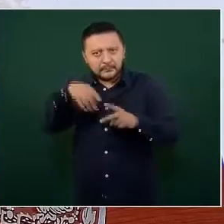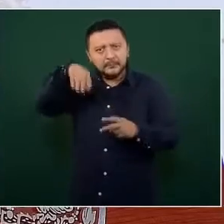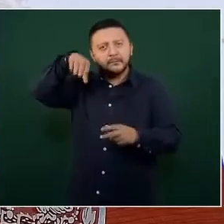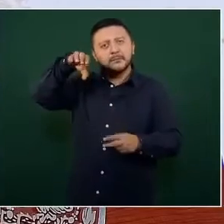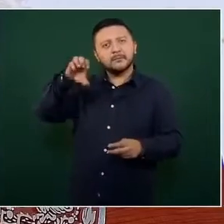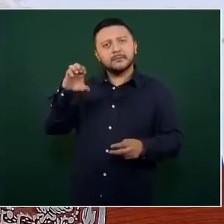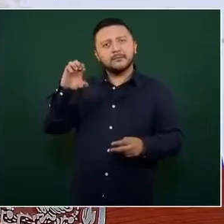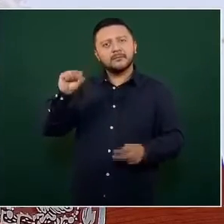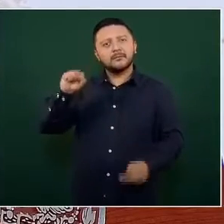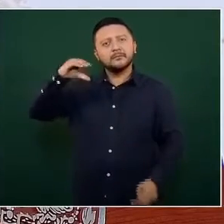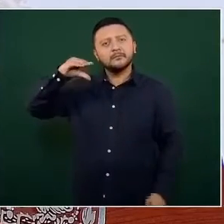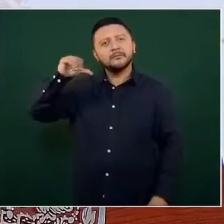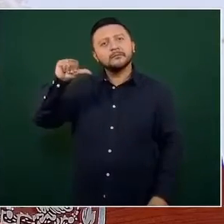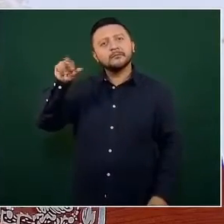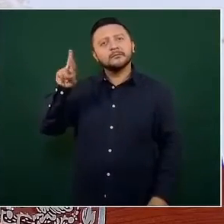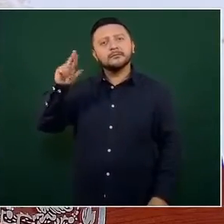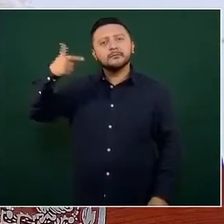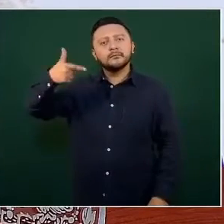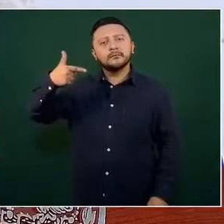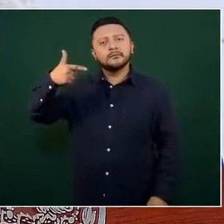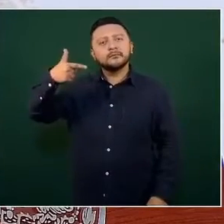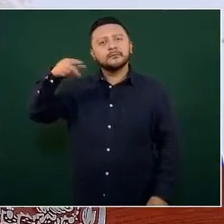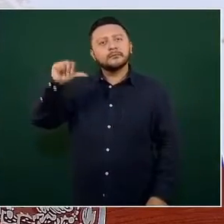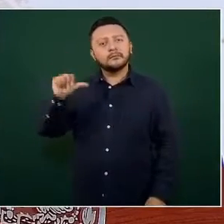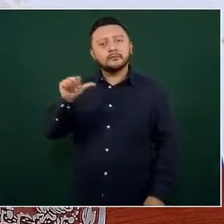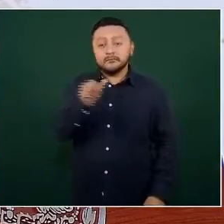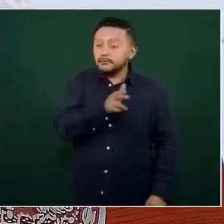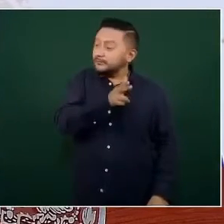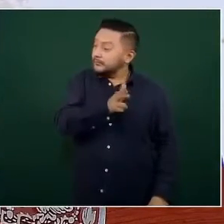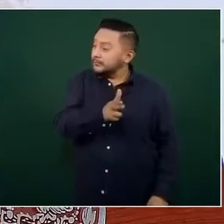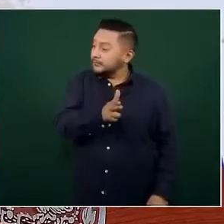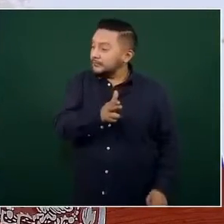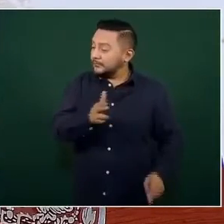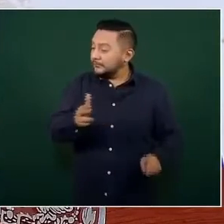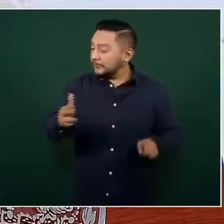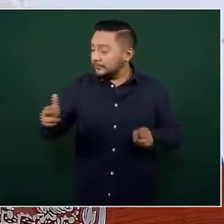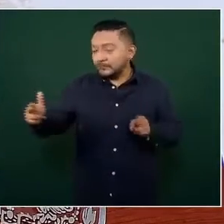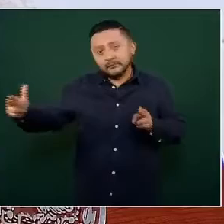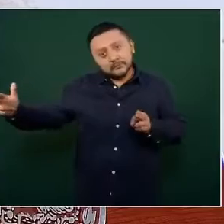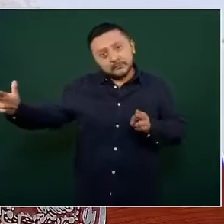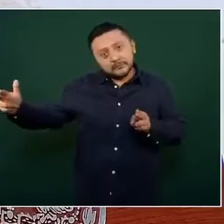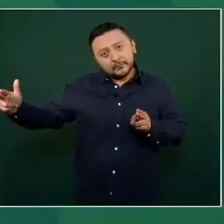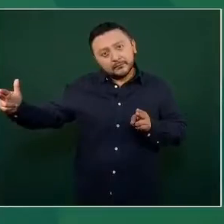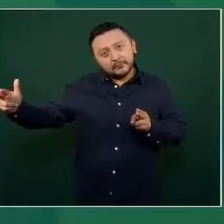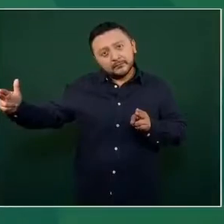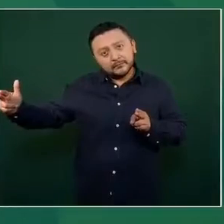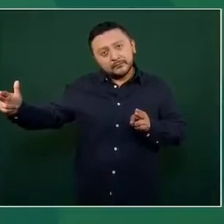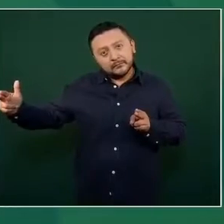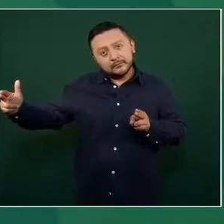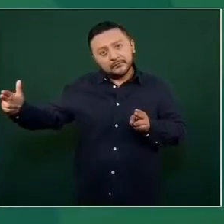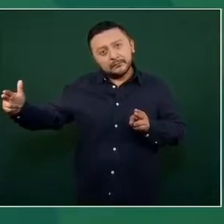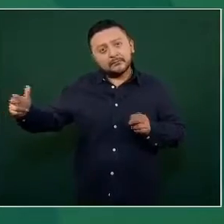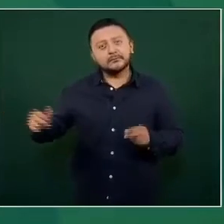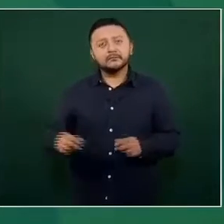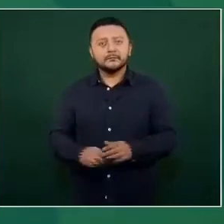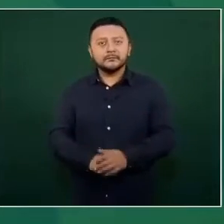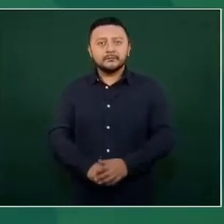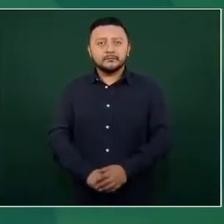hasta los límites con